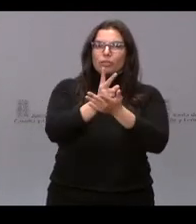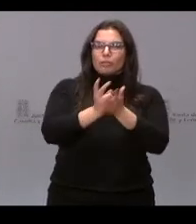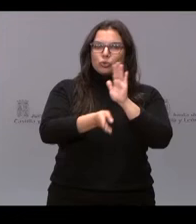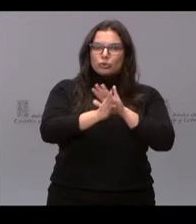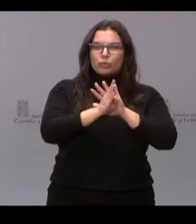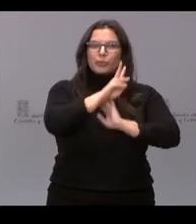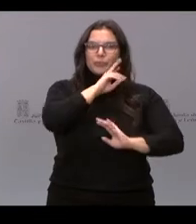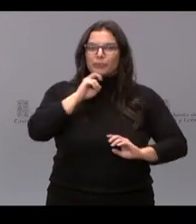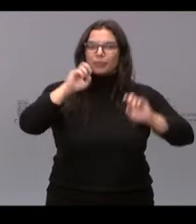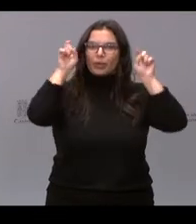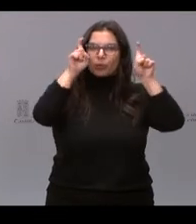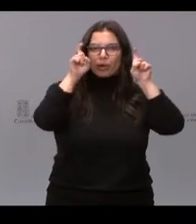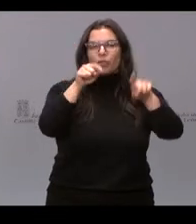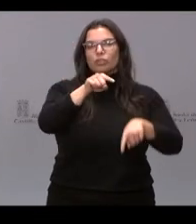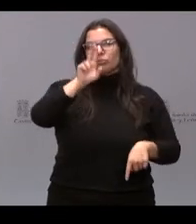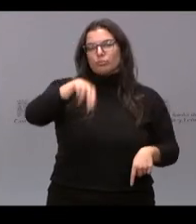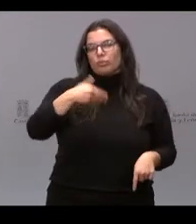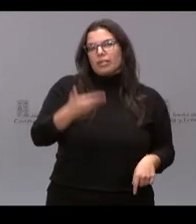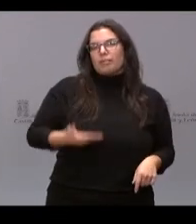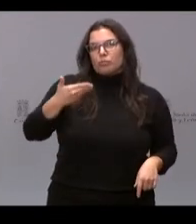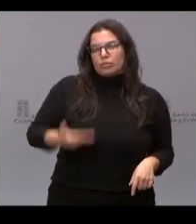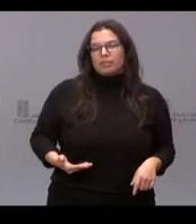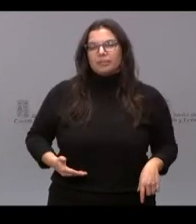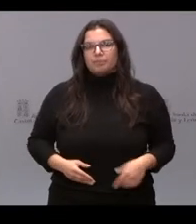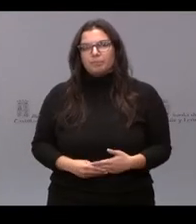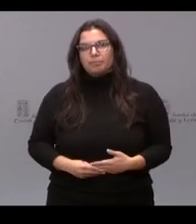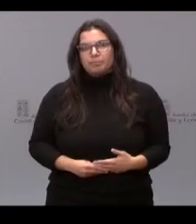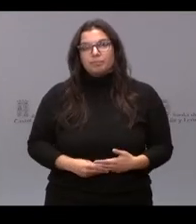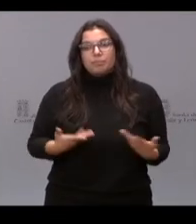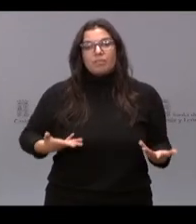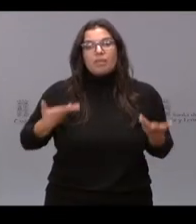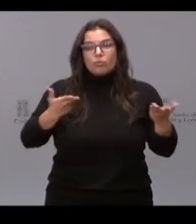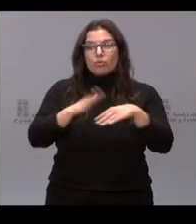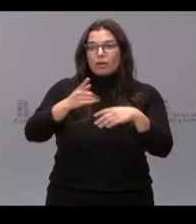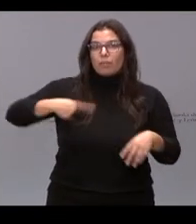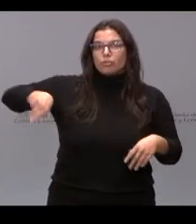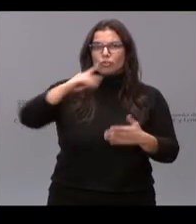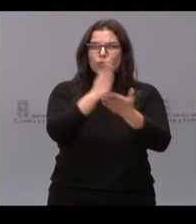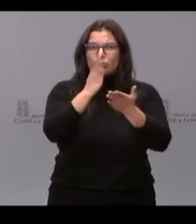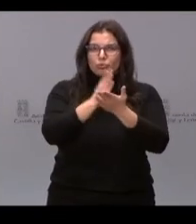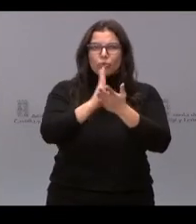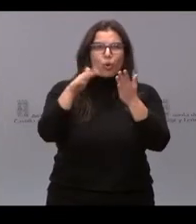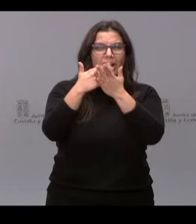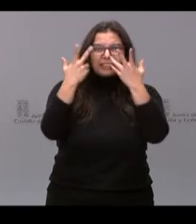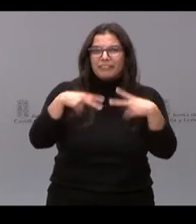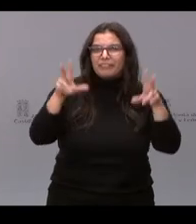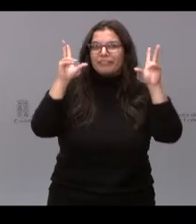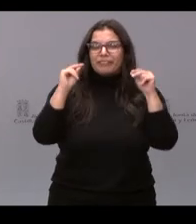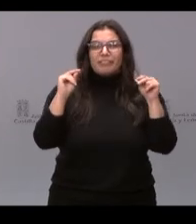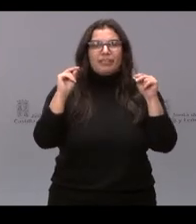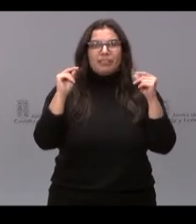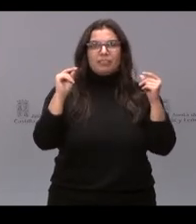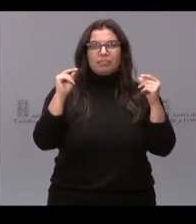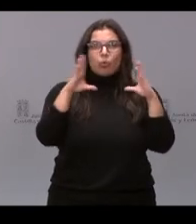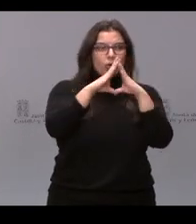me parece especialmente relevante e importante. Ayudaros a que terminéis vuestros estudios, bien en la educación